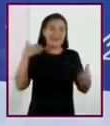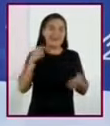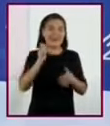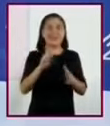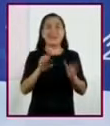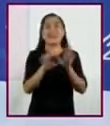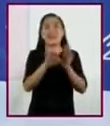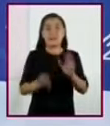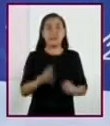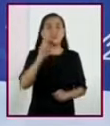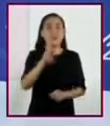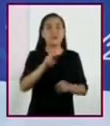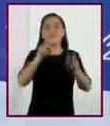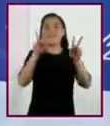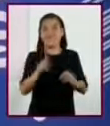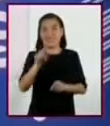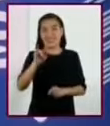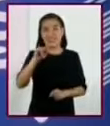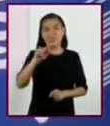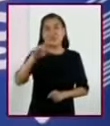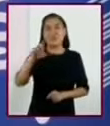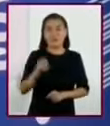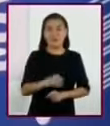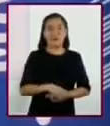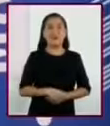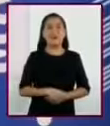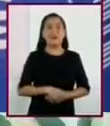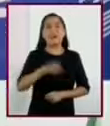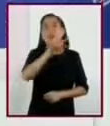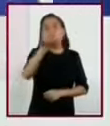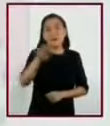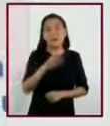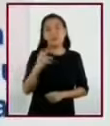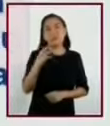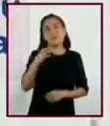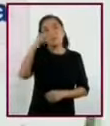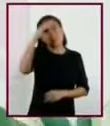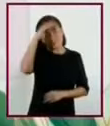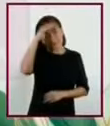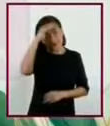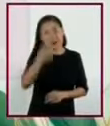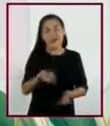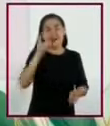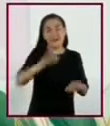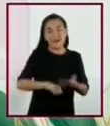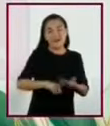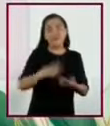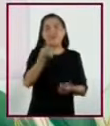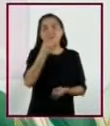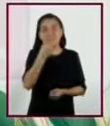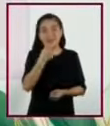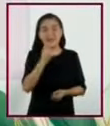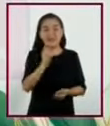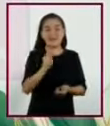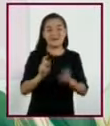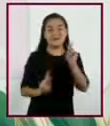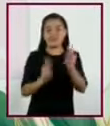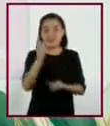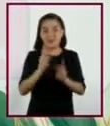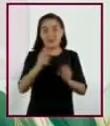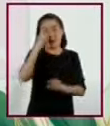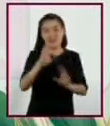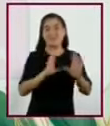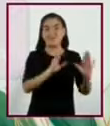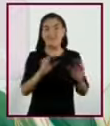el título de esta lectura. Reflexiones respecto a plantas medicinales y su enseñanza en medicina.